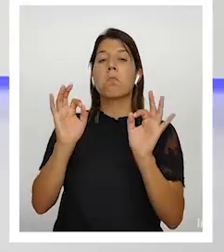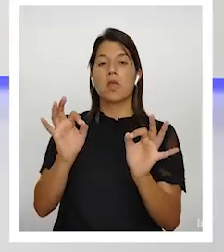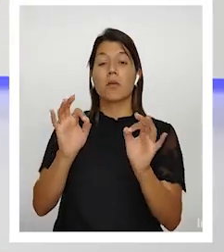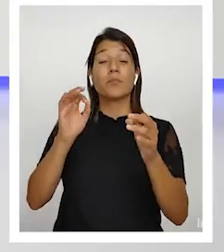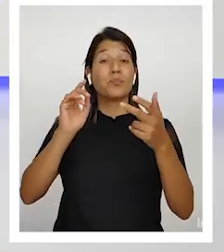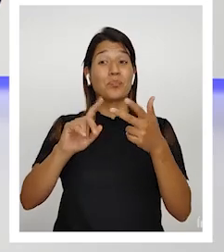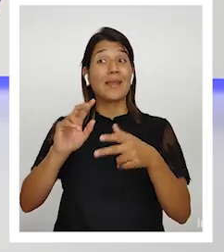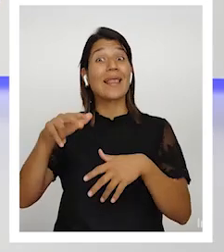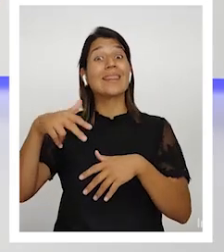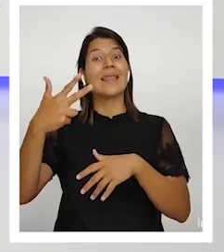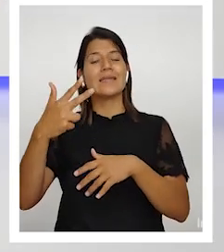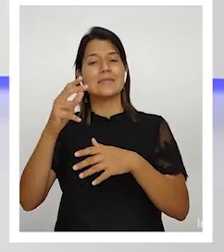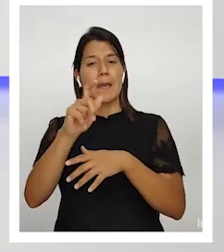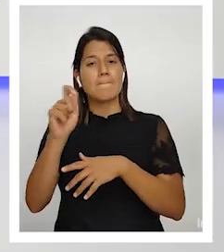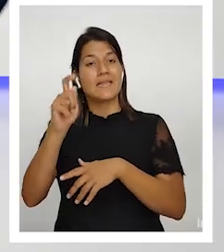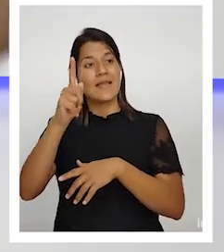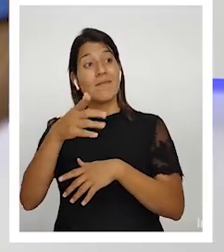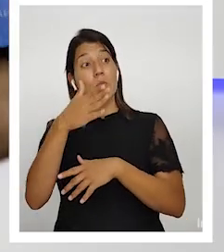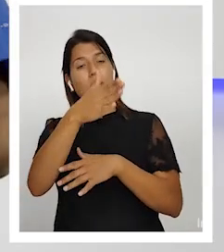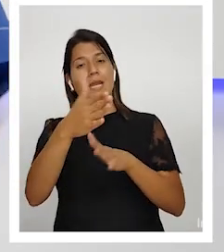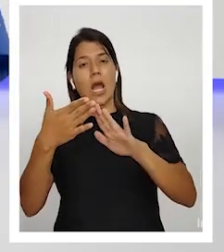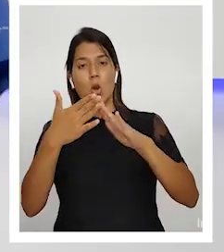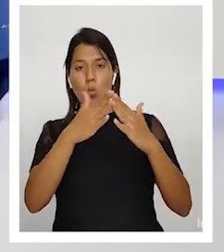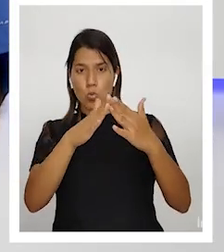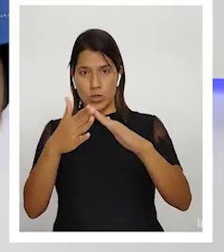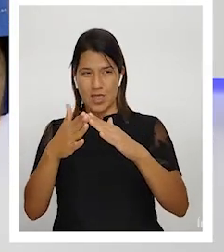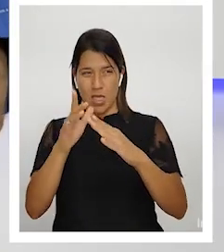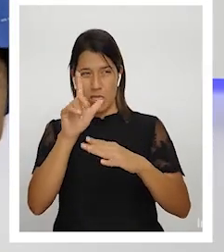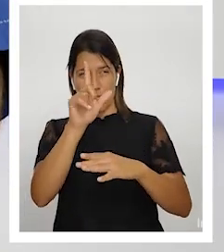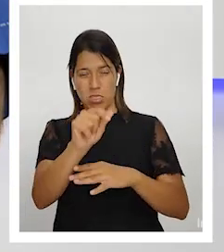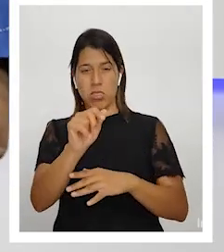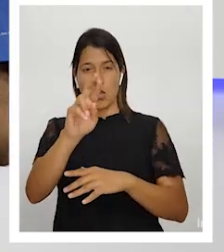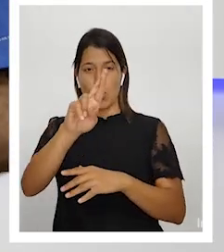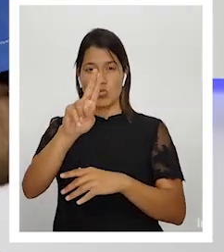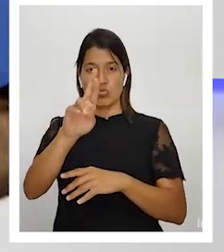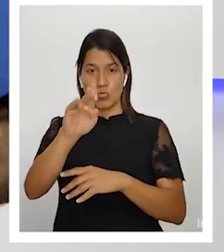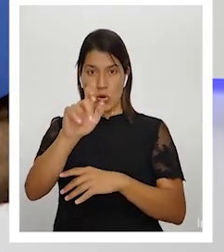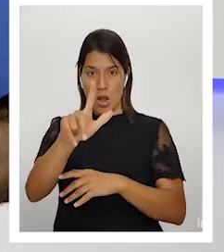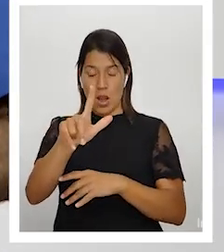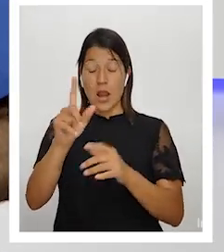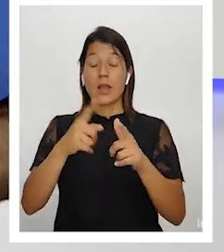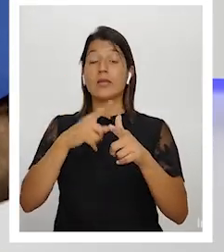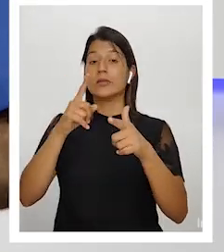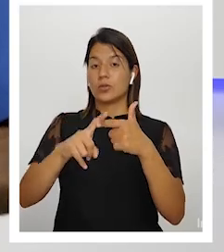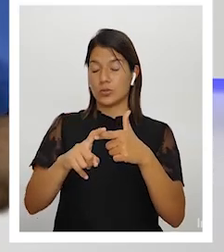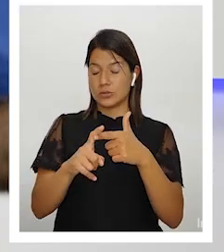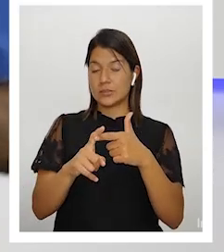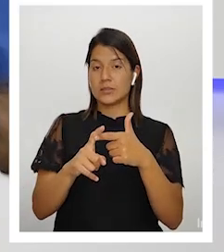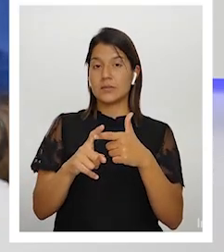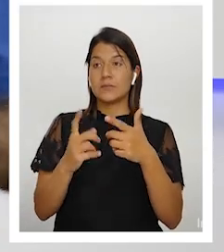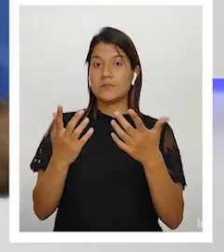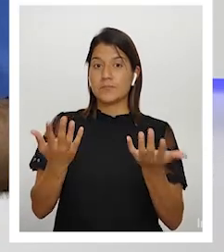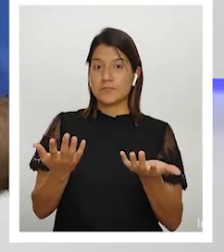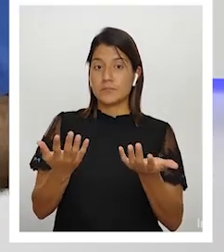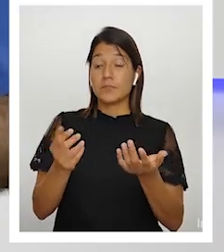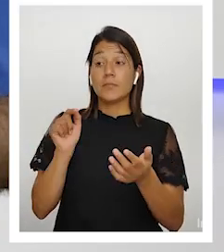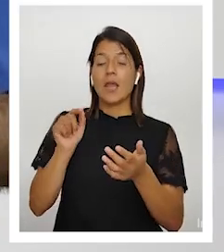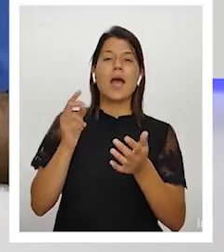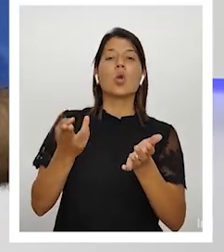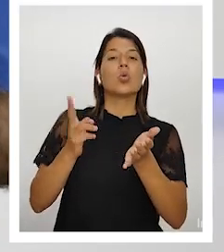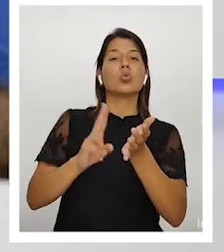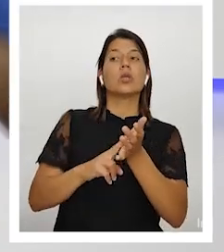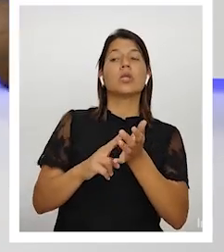comunidades rurales entonces este ahí contratamos unas señoras